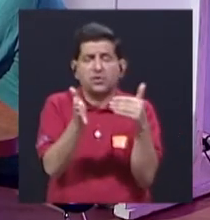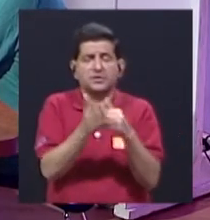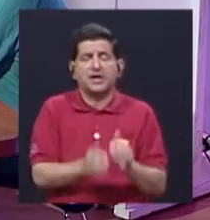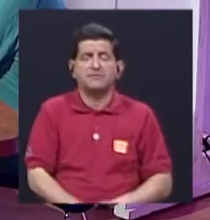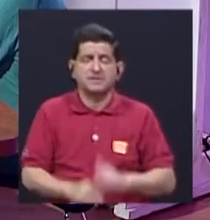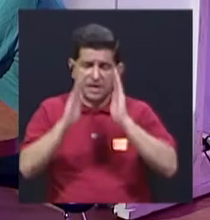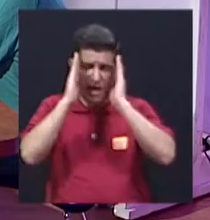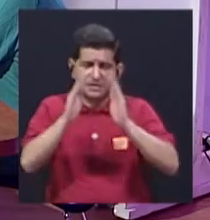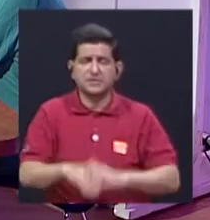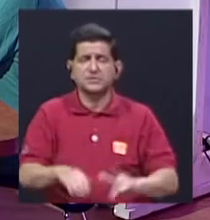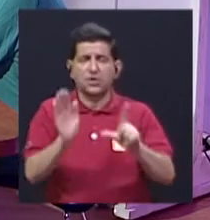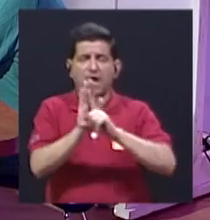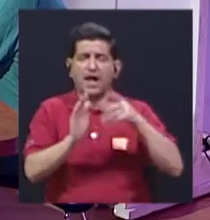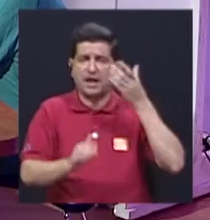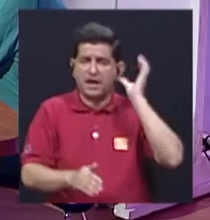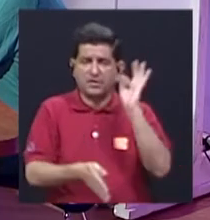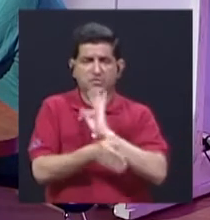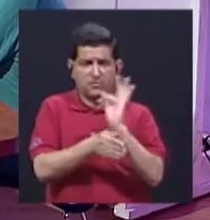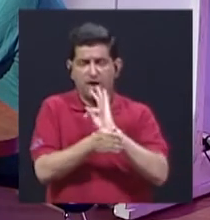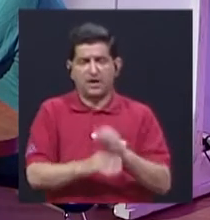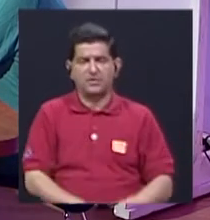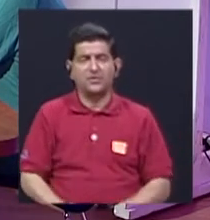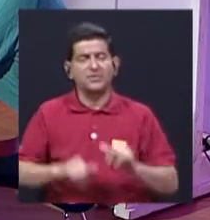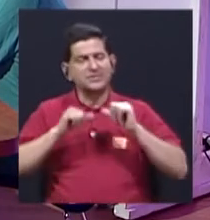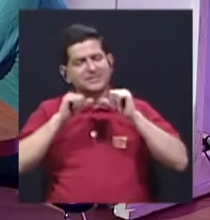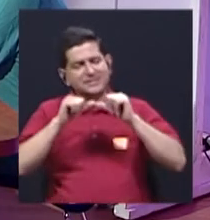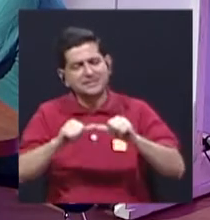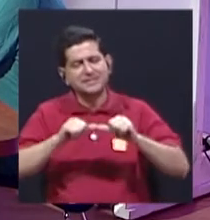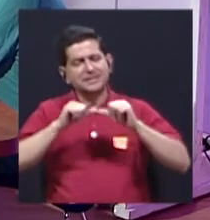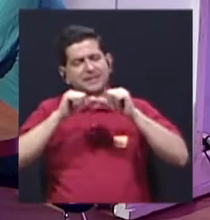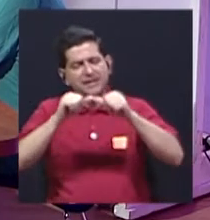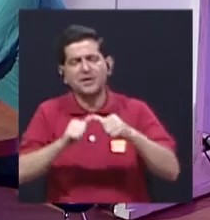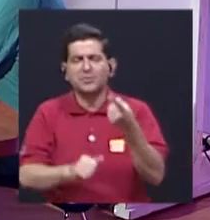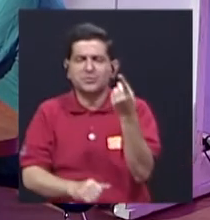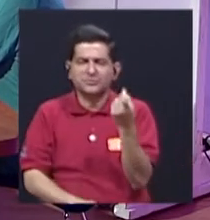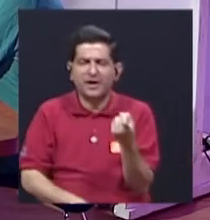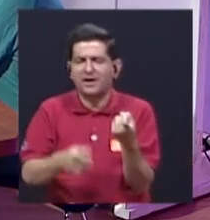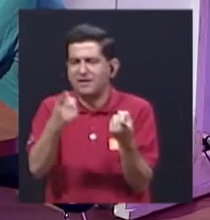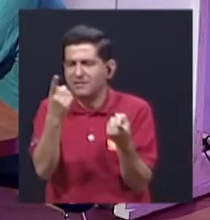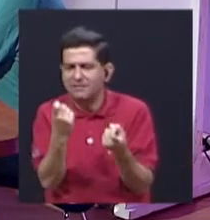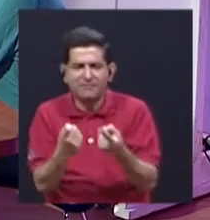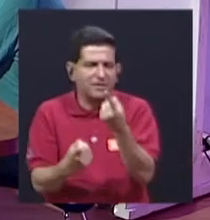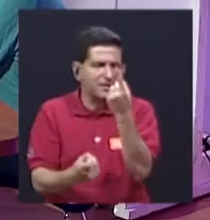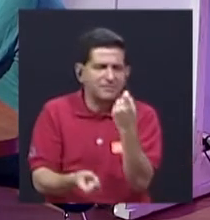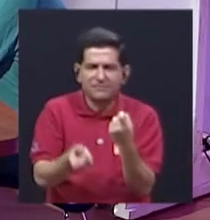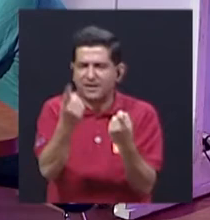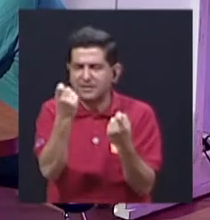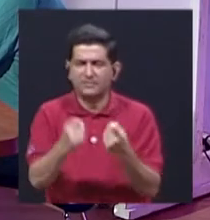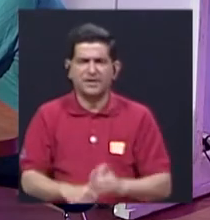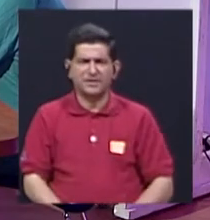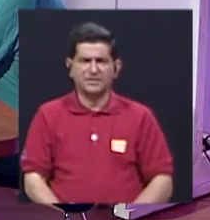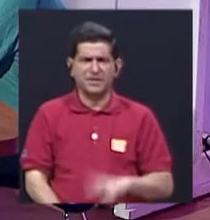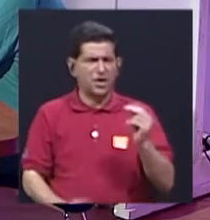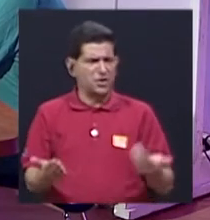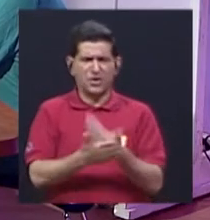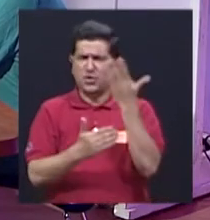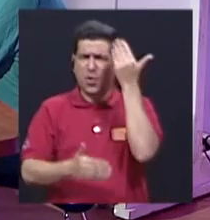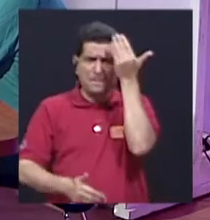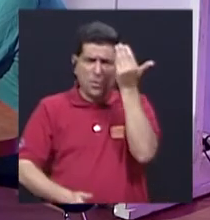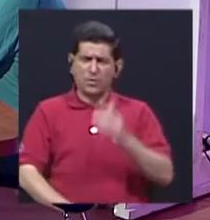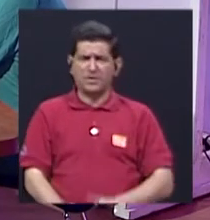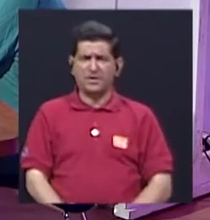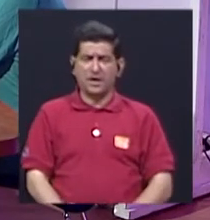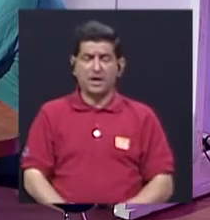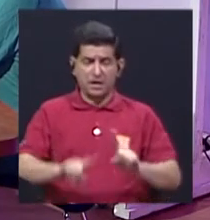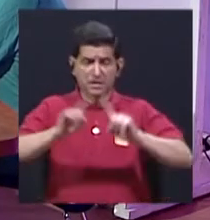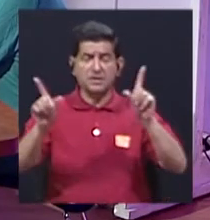radio y televisión. O sea, seguimos cargando con todas esas mismas omisiones. ¿Por qué no se actualiza? Eso es una muy buena pregunta. Habemos